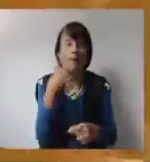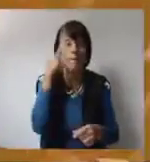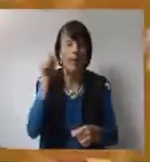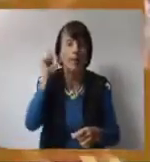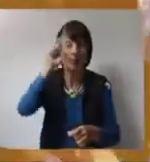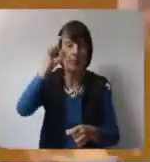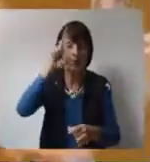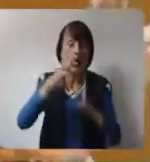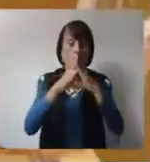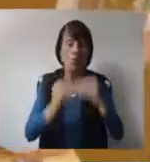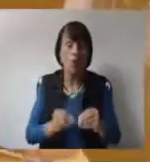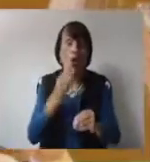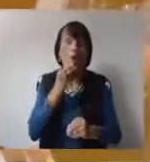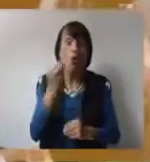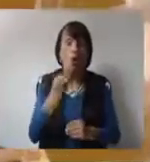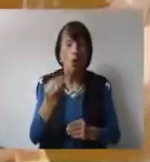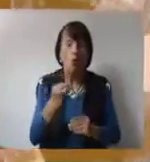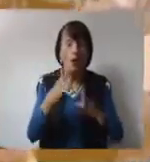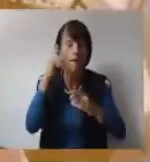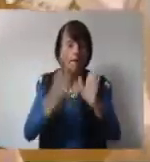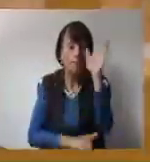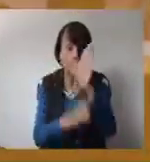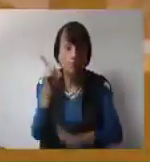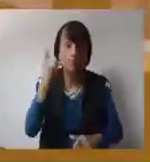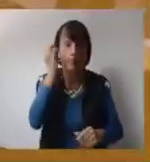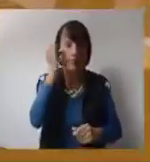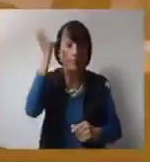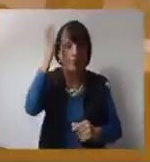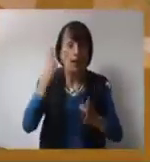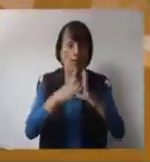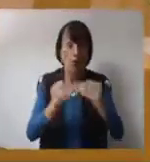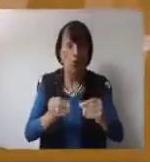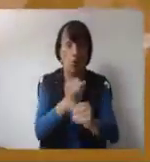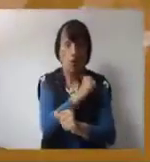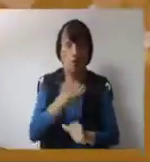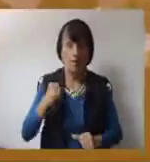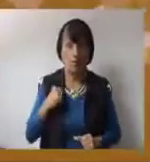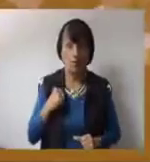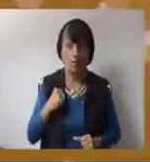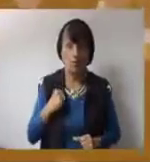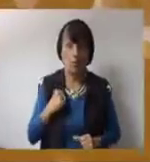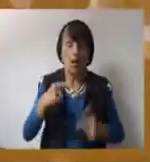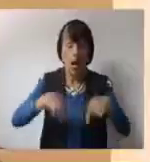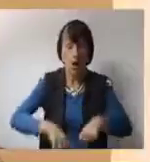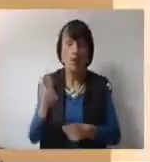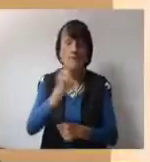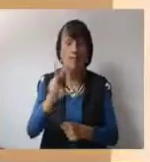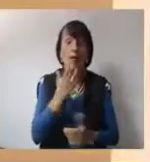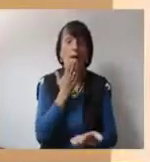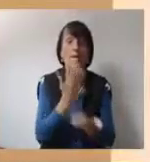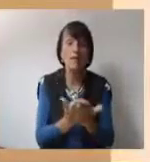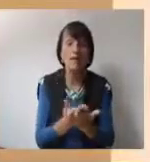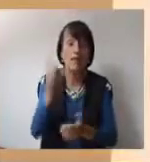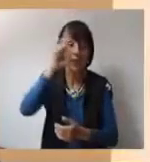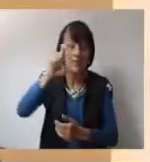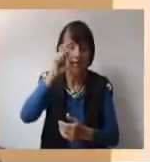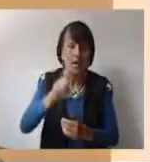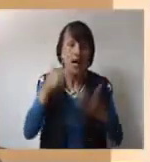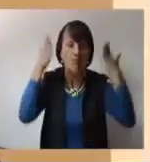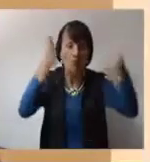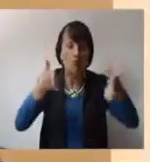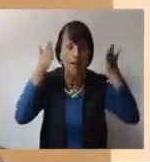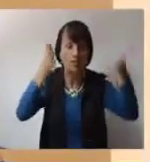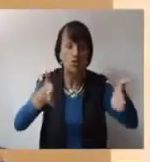oratoria para capacitar a jóvenes mirandinos con herramientas para su desarrollo y enriquecimiento personal. Venezuela ahora reclama